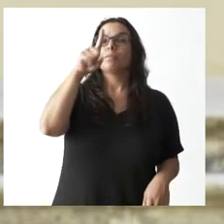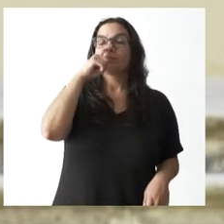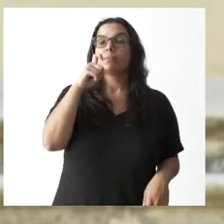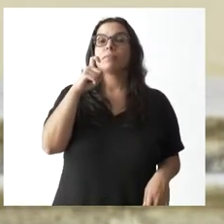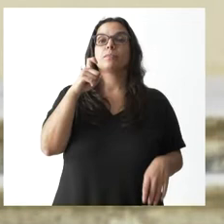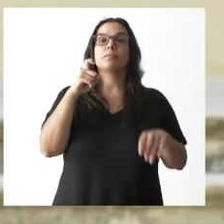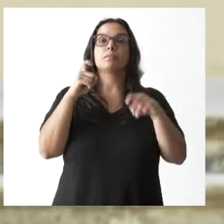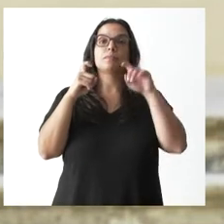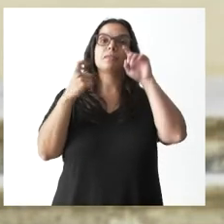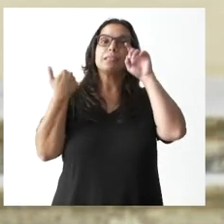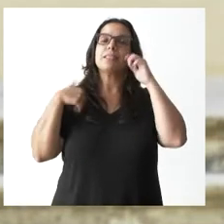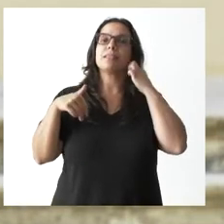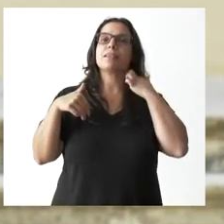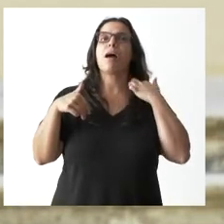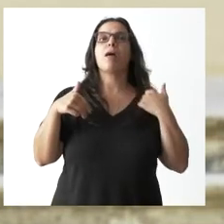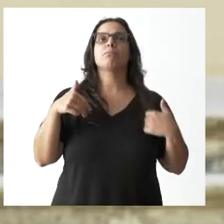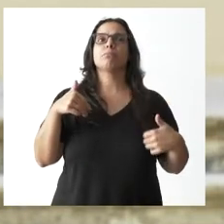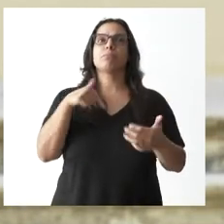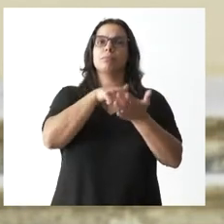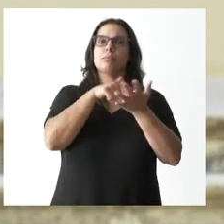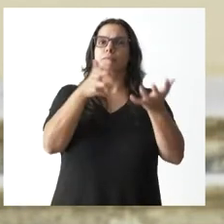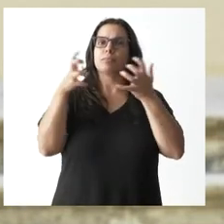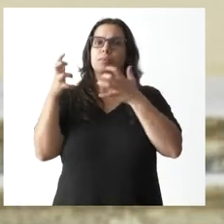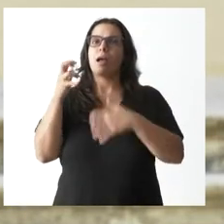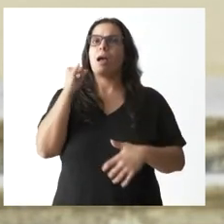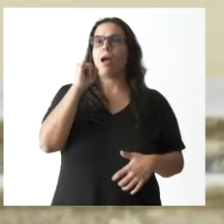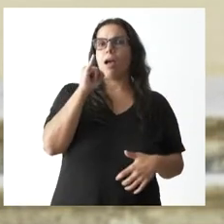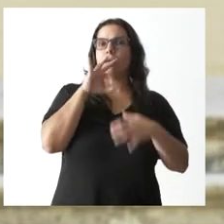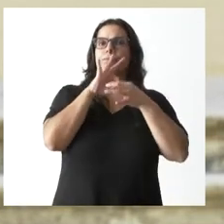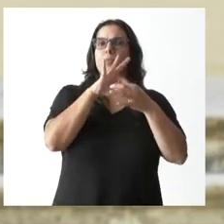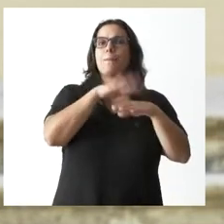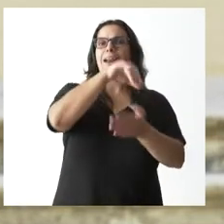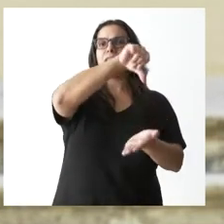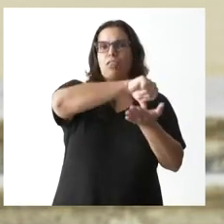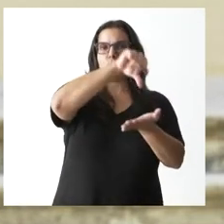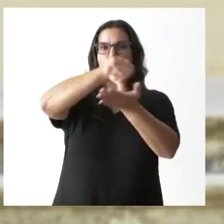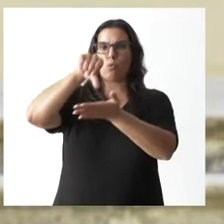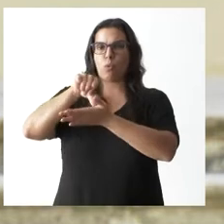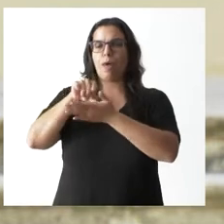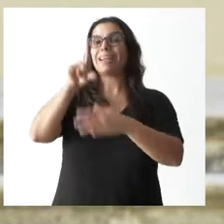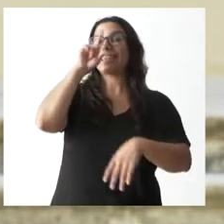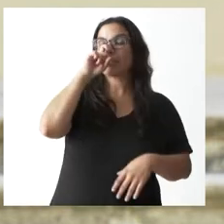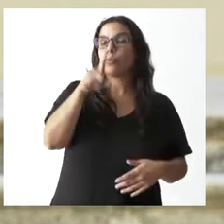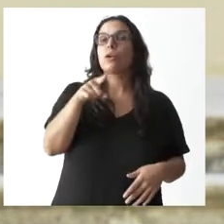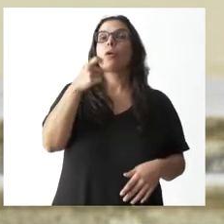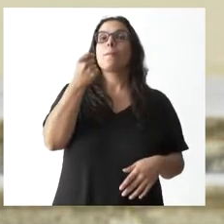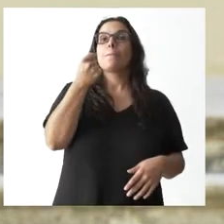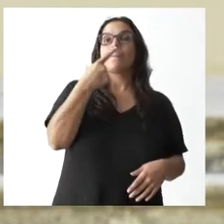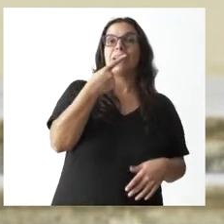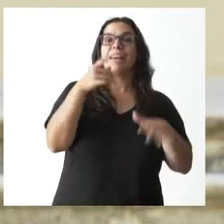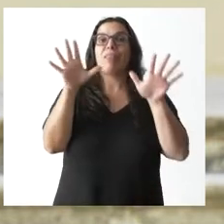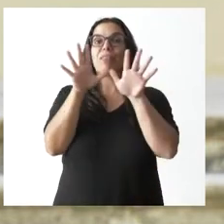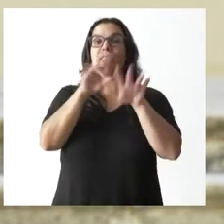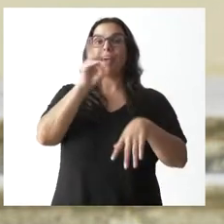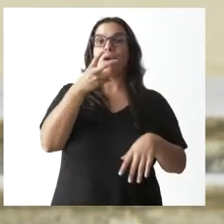existen ya bonificaciones fiscales en el medio urbano. Y la recuerdo, son 1.010 euros por